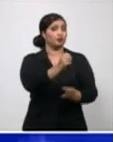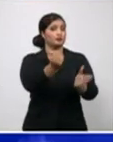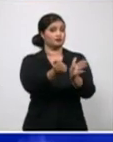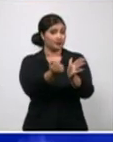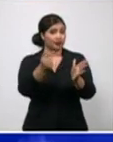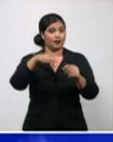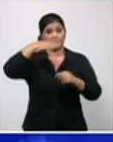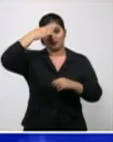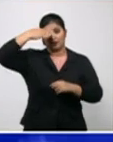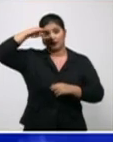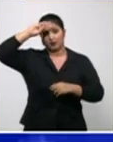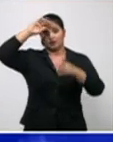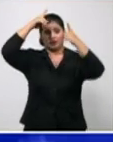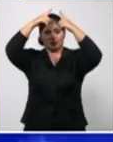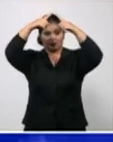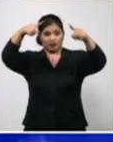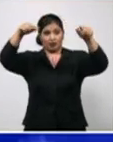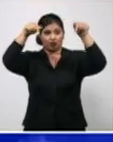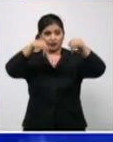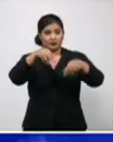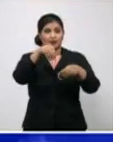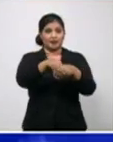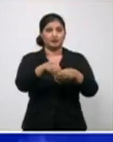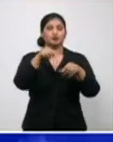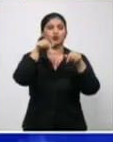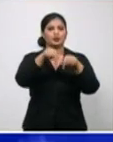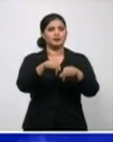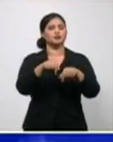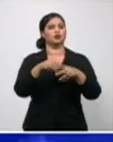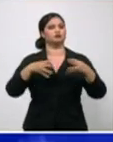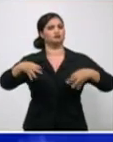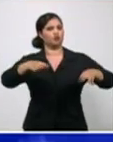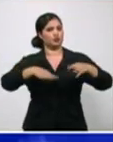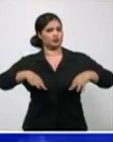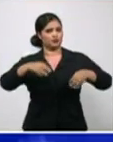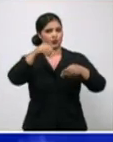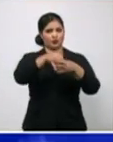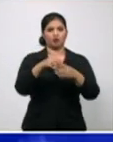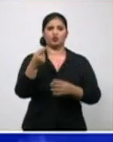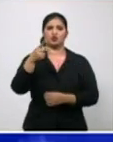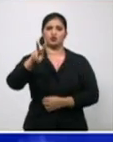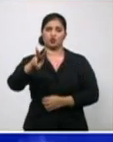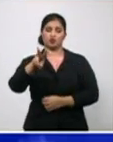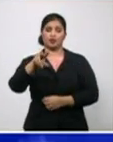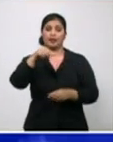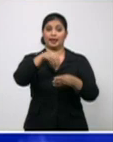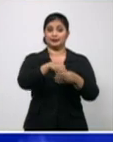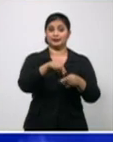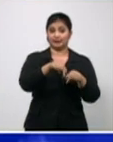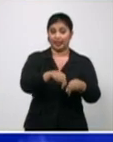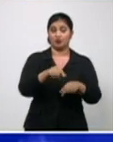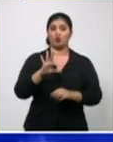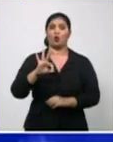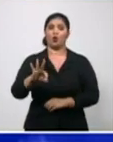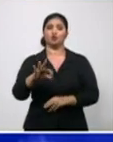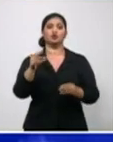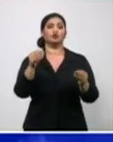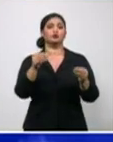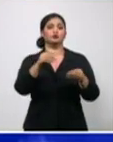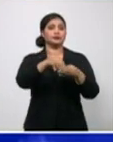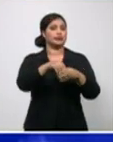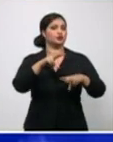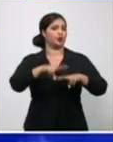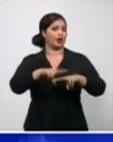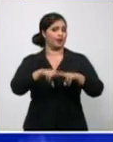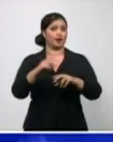se concentran en estos 12 municipios de los cuales 8 son de La Habana uno de